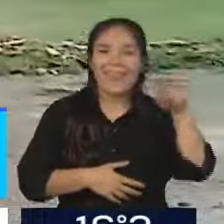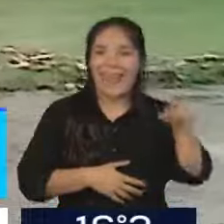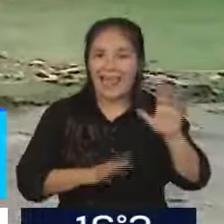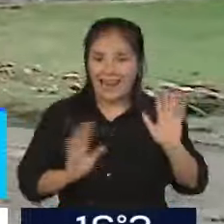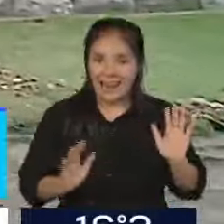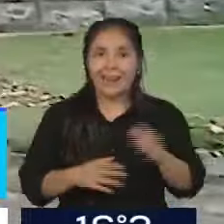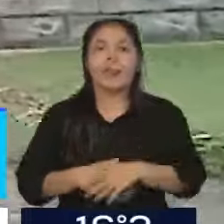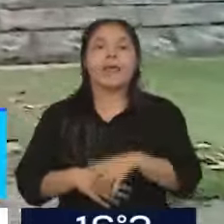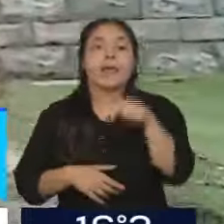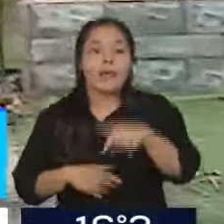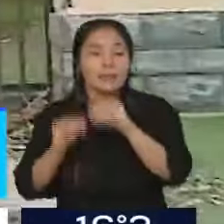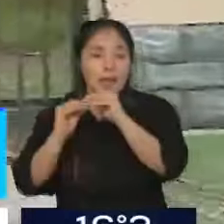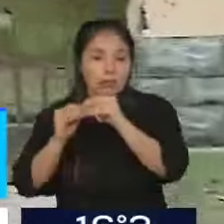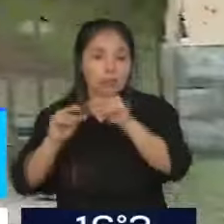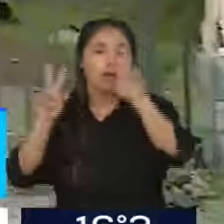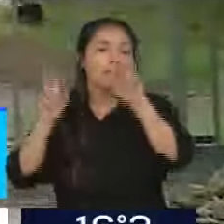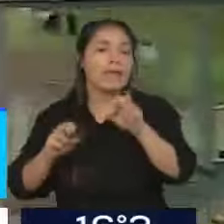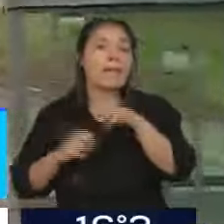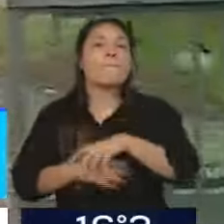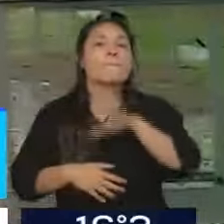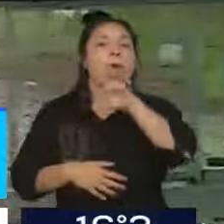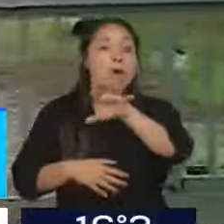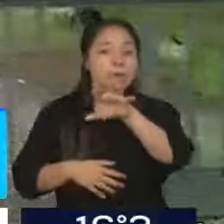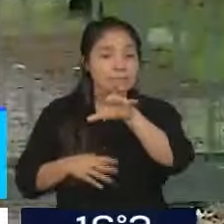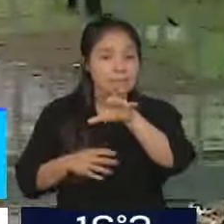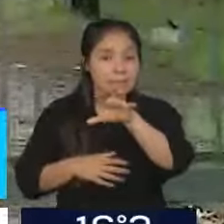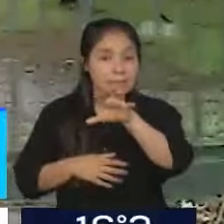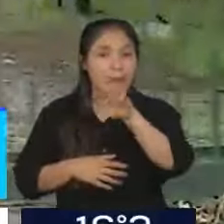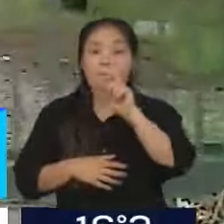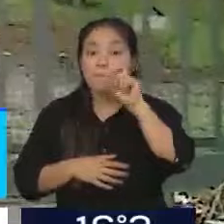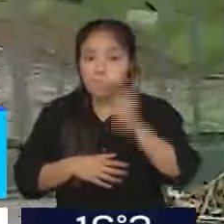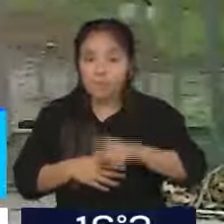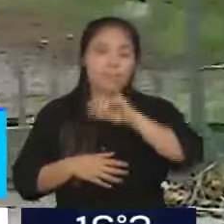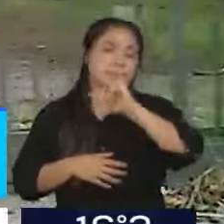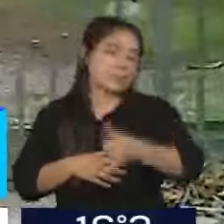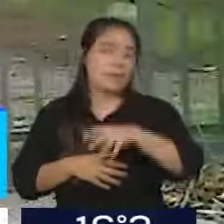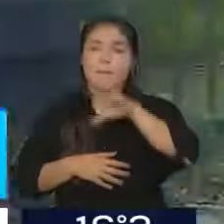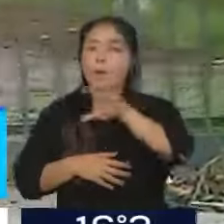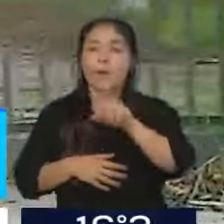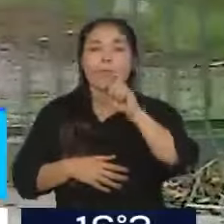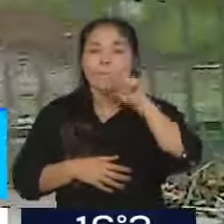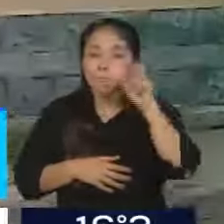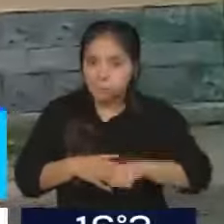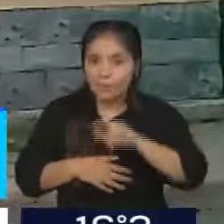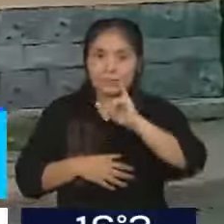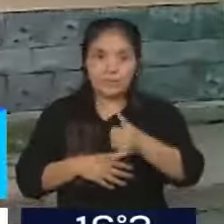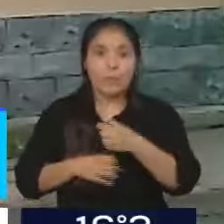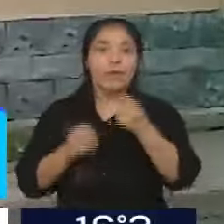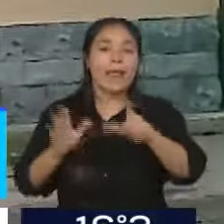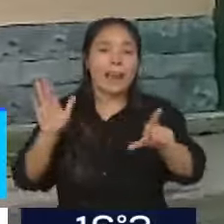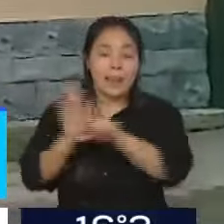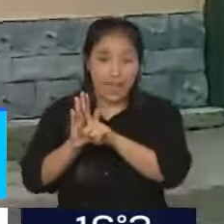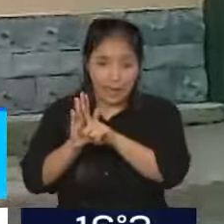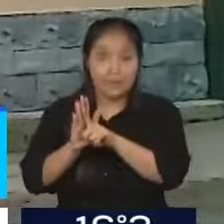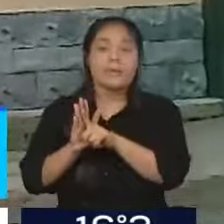trata de delitos de índole provincial? Sí, solamente de delitos provincial. ¿Por qué? Porque la ley de extinción de dominio de la provincia vigente